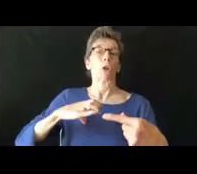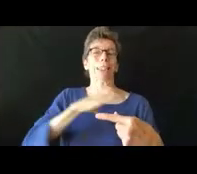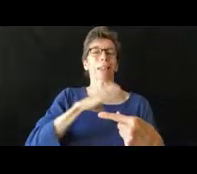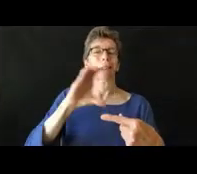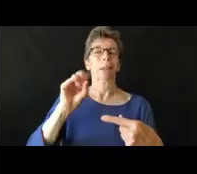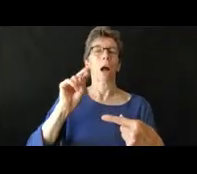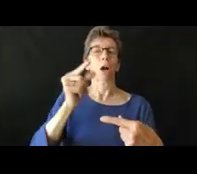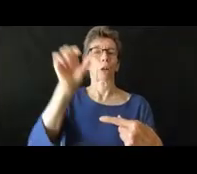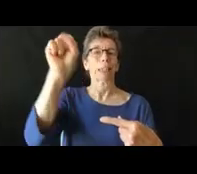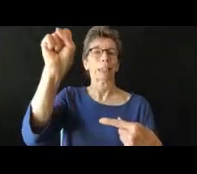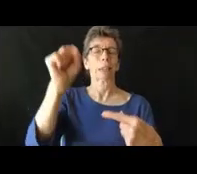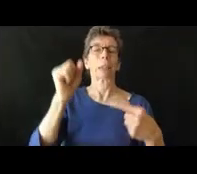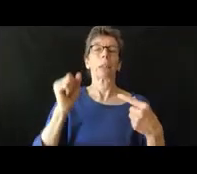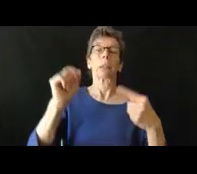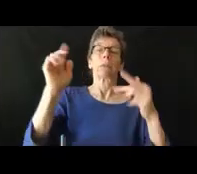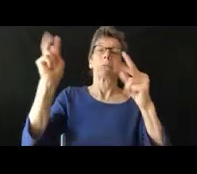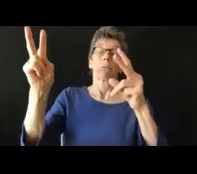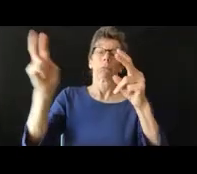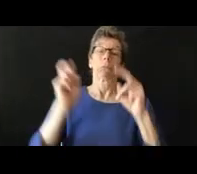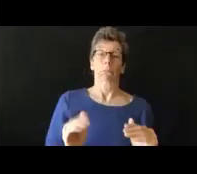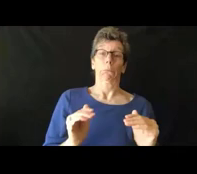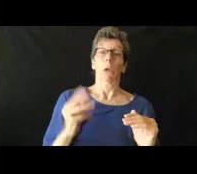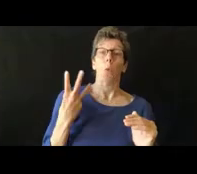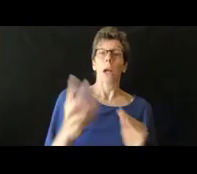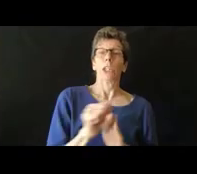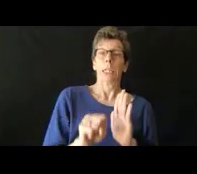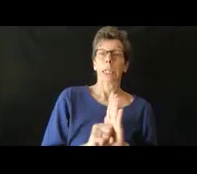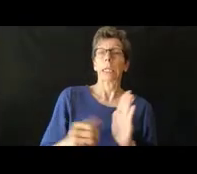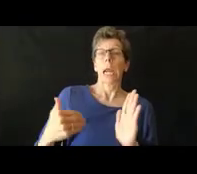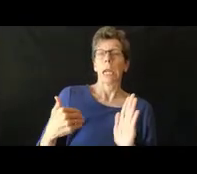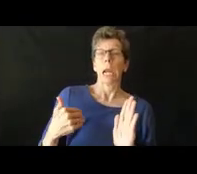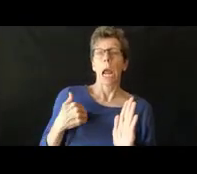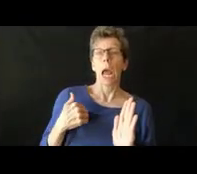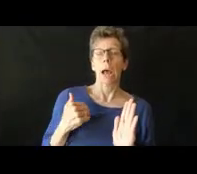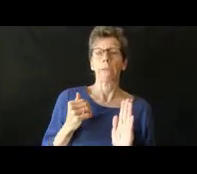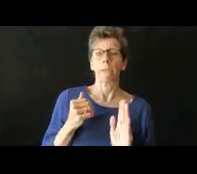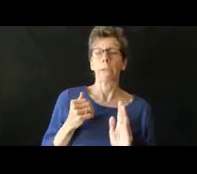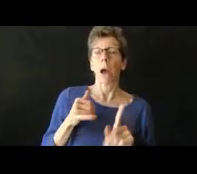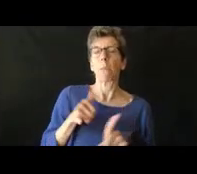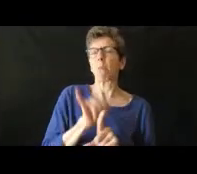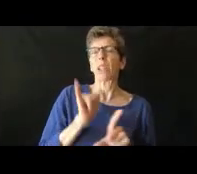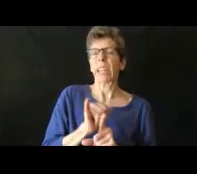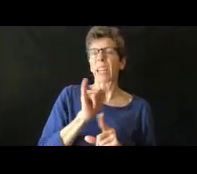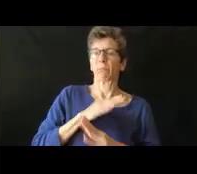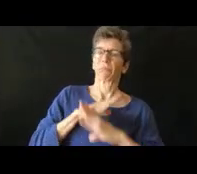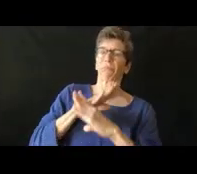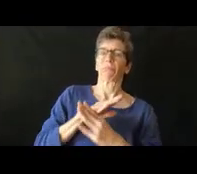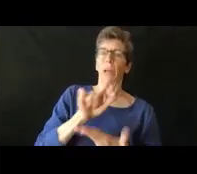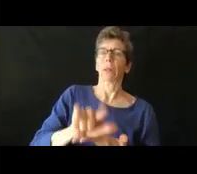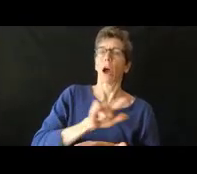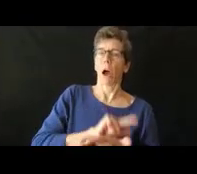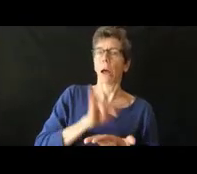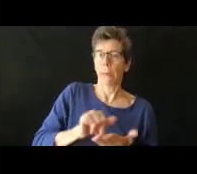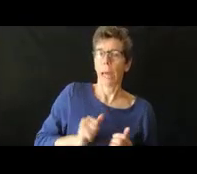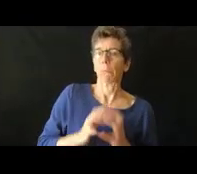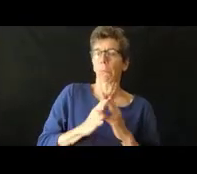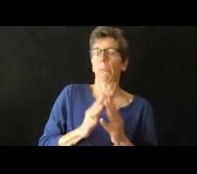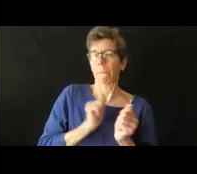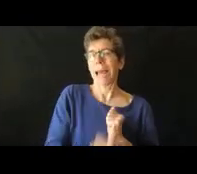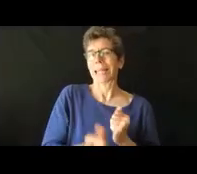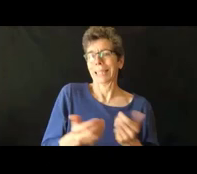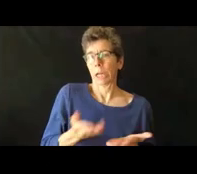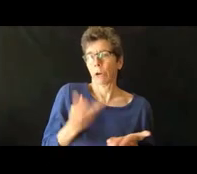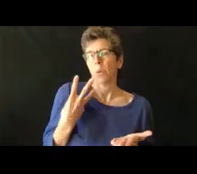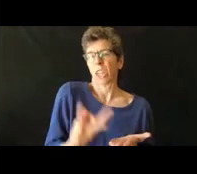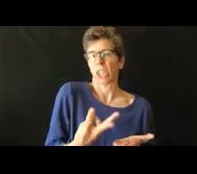nivel estatal tenemos nuestras propias leyes que nosotros podemos hacer, como la que se mencionó. Entonces, tenemos que